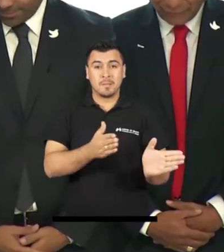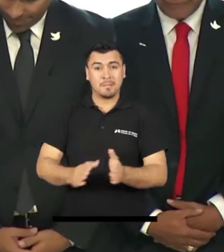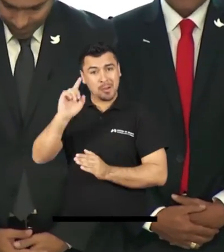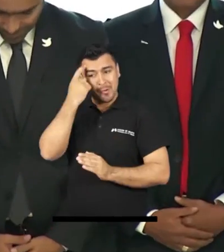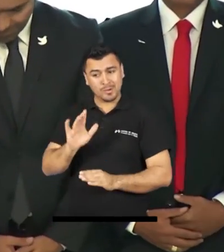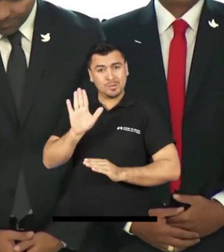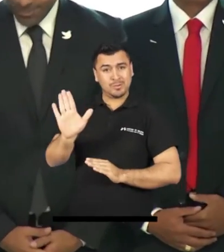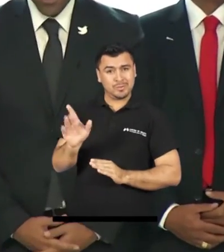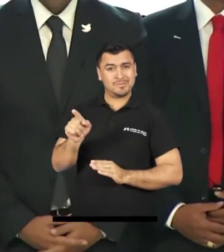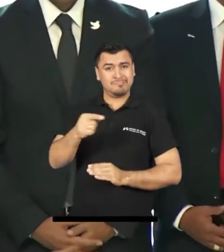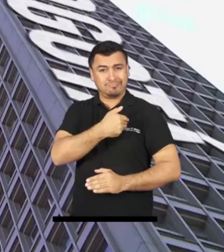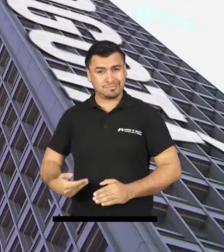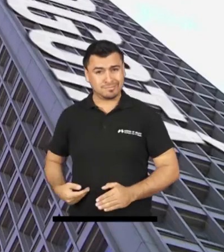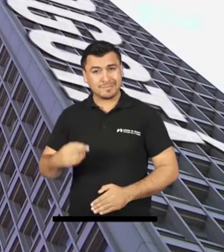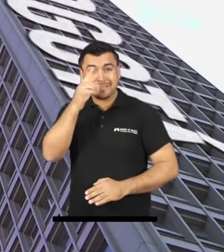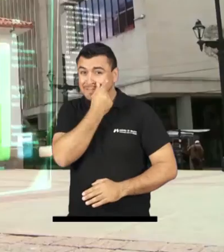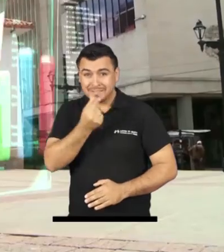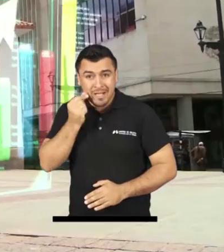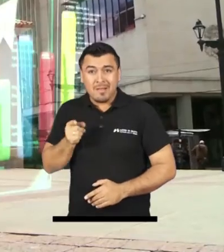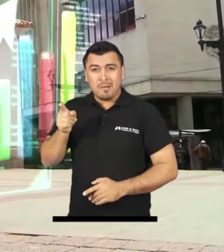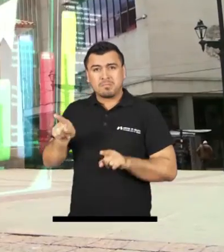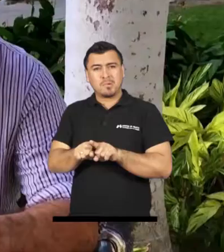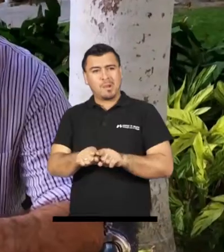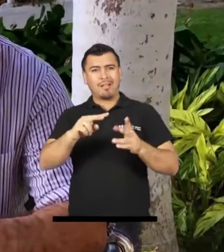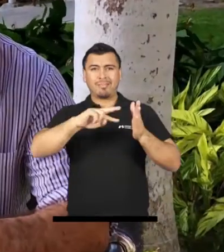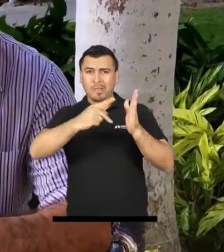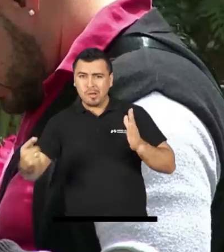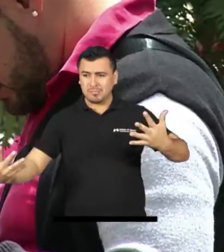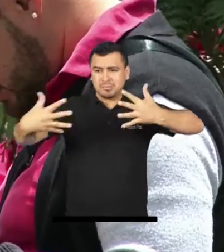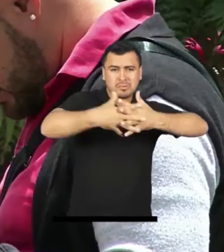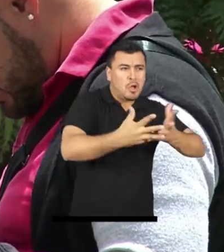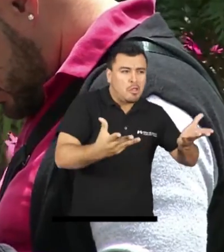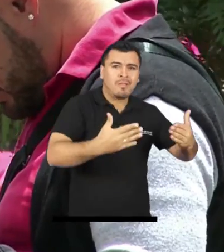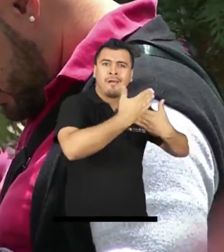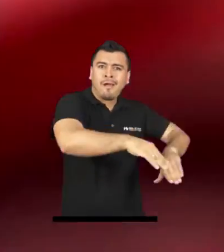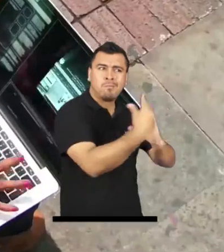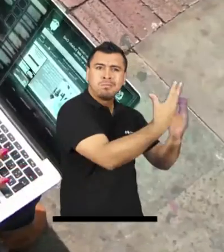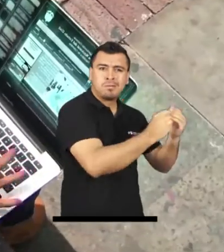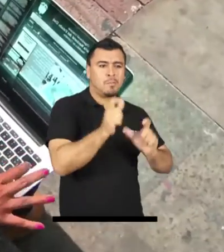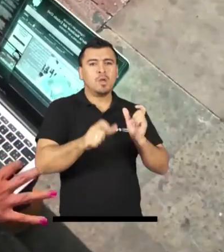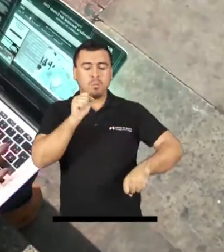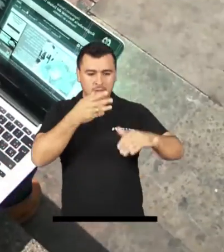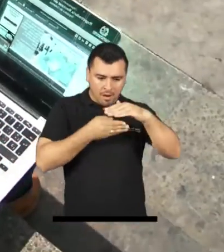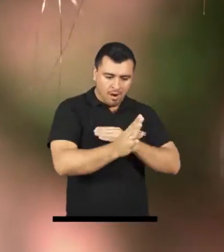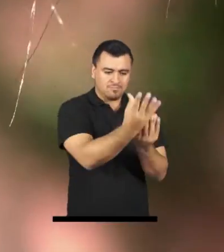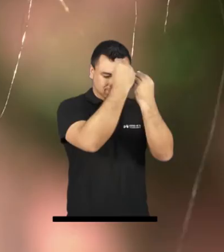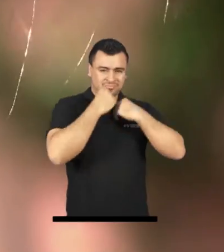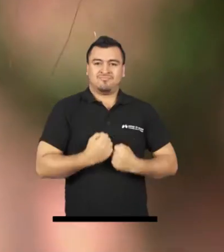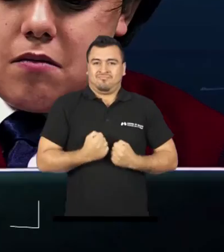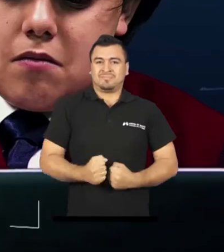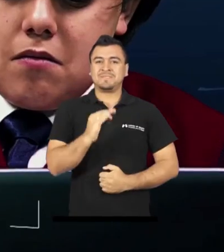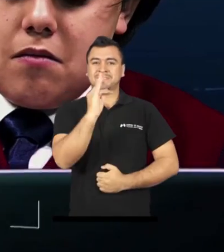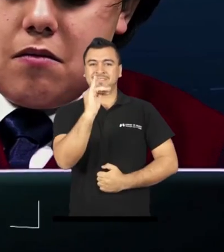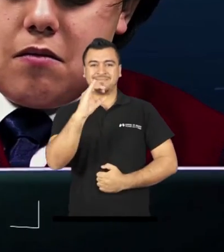El reto del gobierno del presidente Santos es integrar la tecnología en las calles para garantizar el acceso y apropiación de las TIC